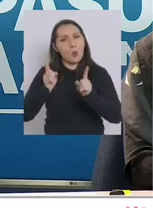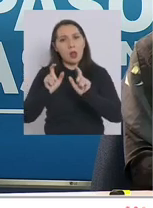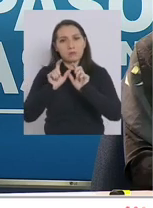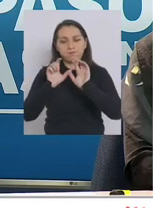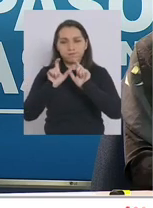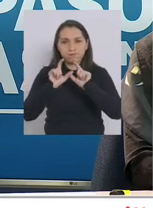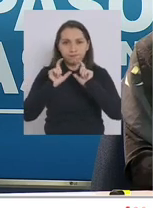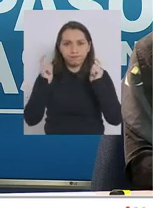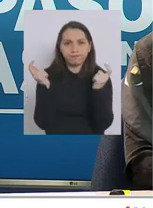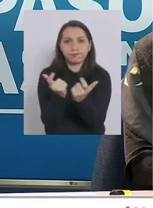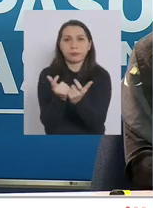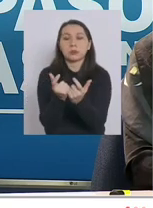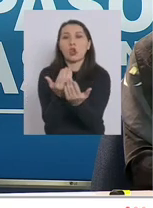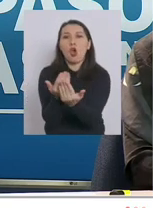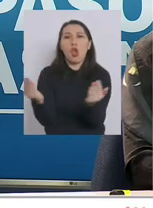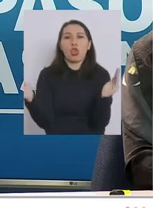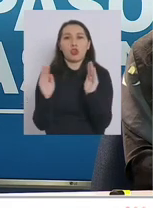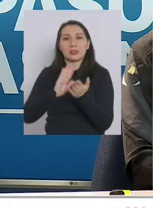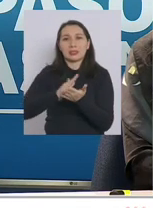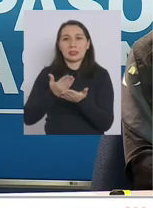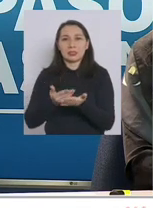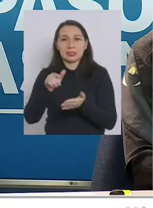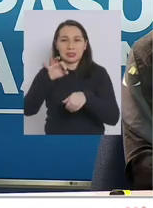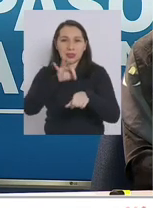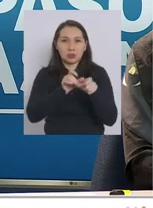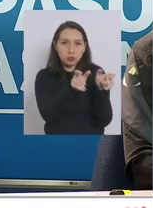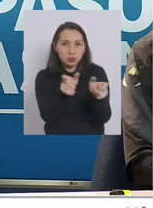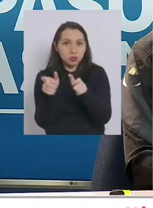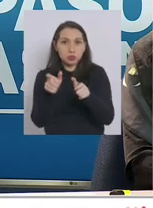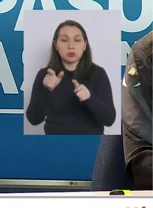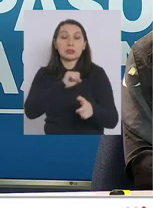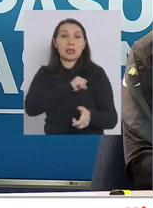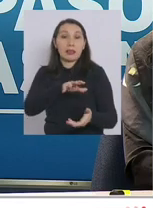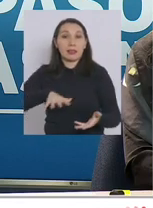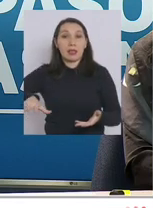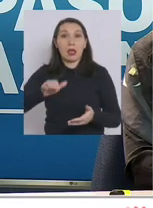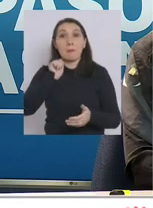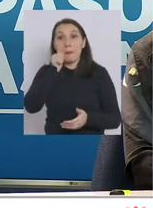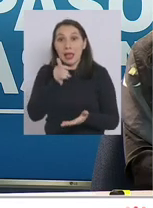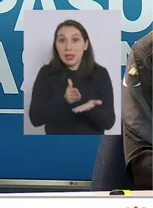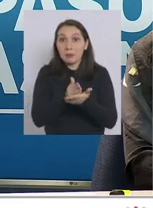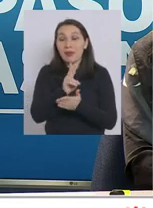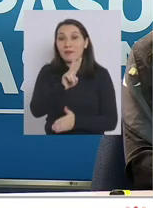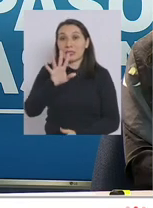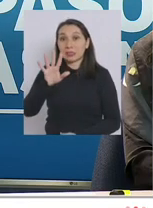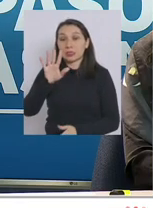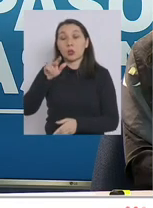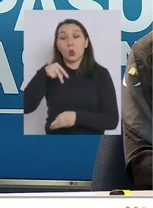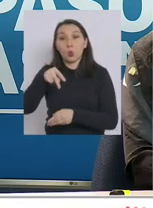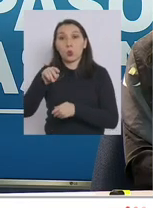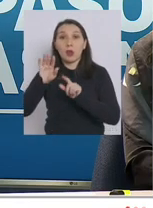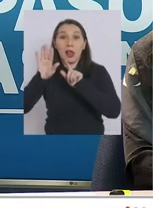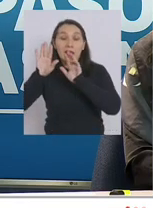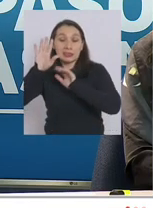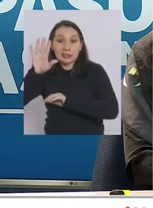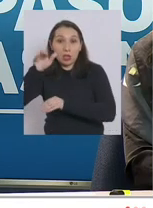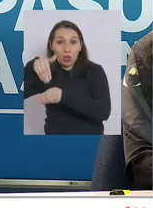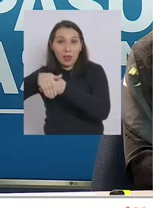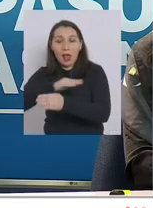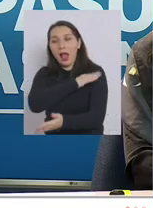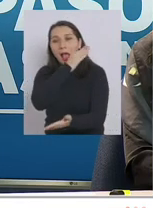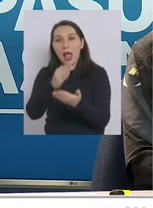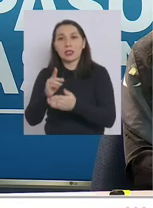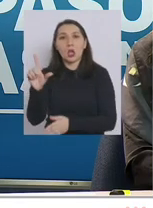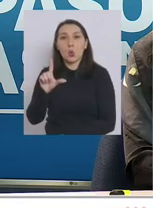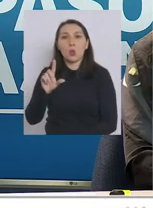cordón sanitario en la región metropolitana que se extenderá desde mañana 25 de junio a las 17 horas hasta